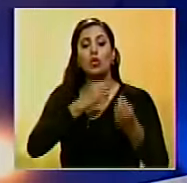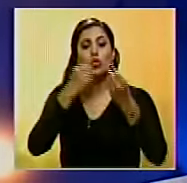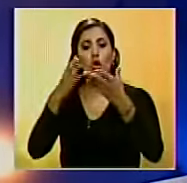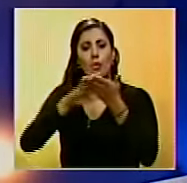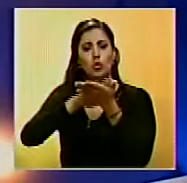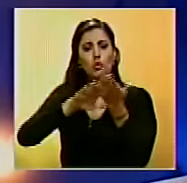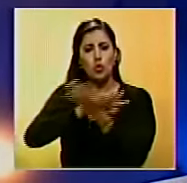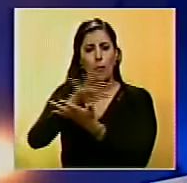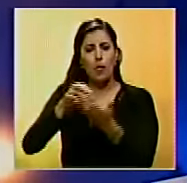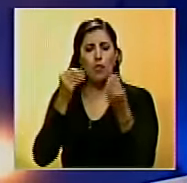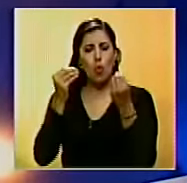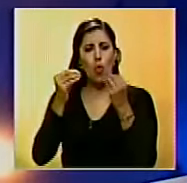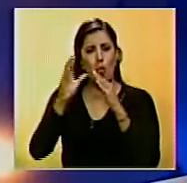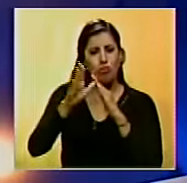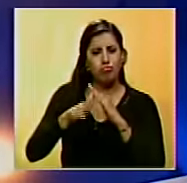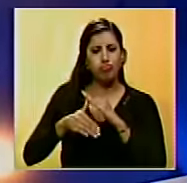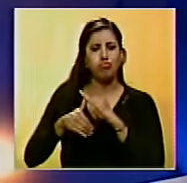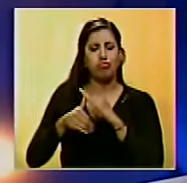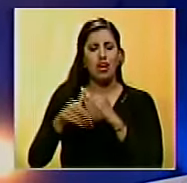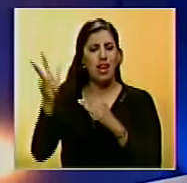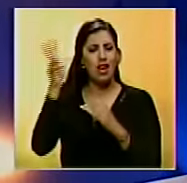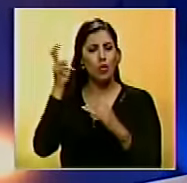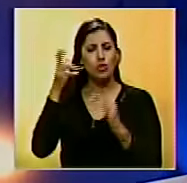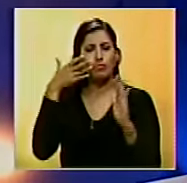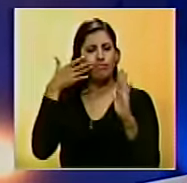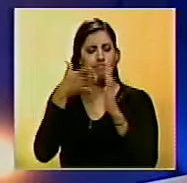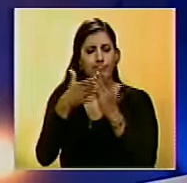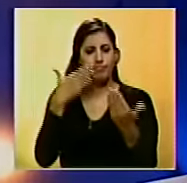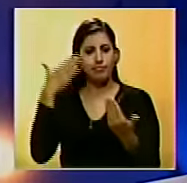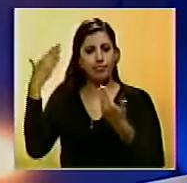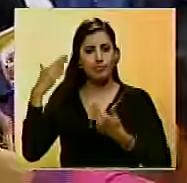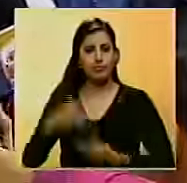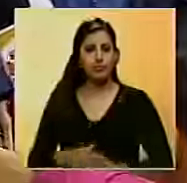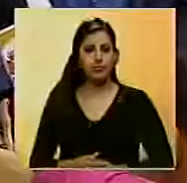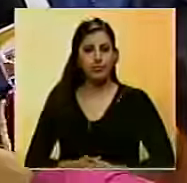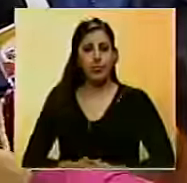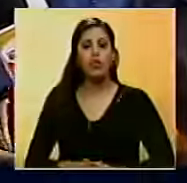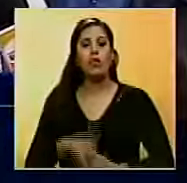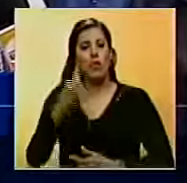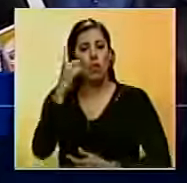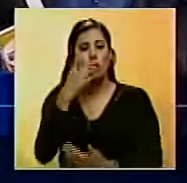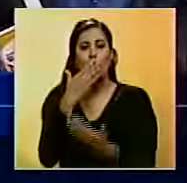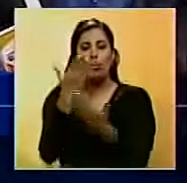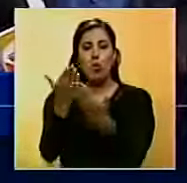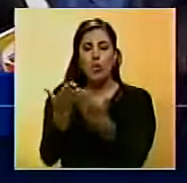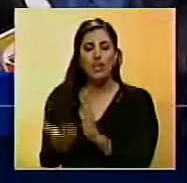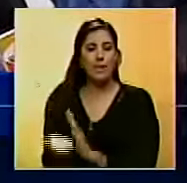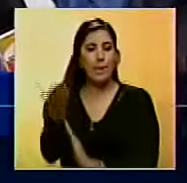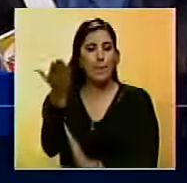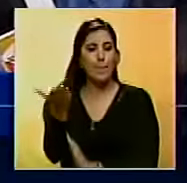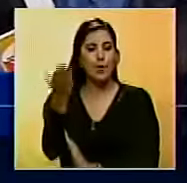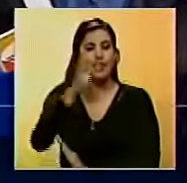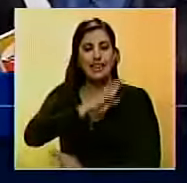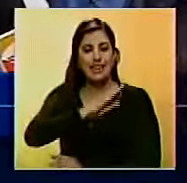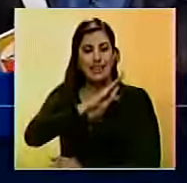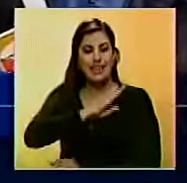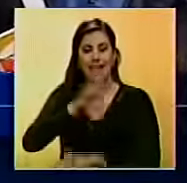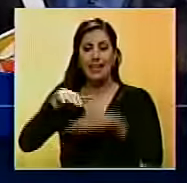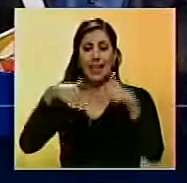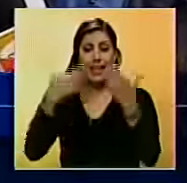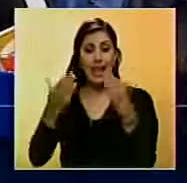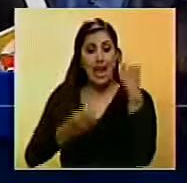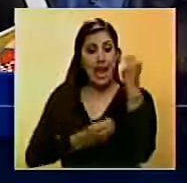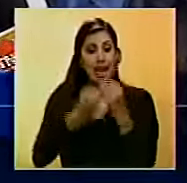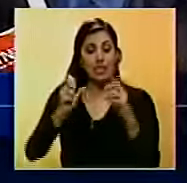solución a problemas como la inseguridad. Escuchemos parte de sus declaraciones. Una de las propuestas fundamentales que traemos es la